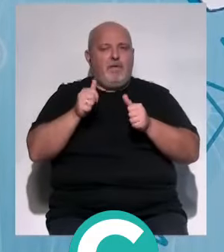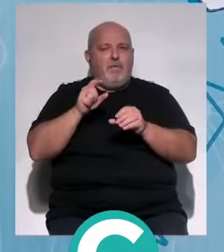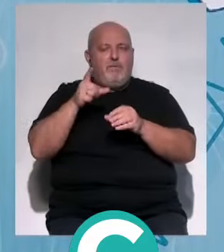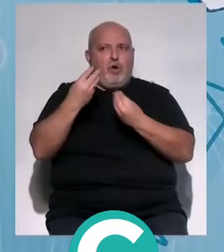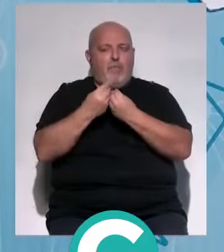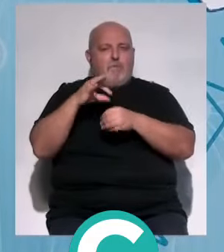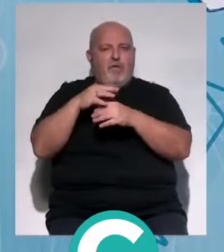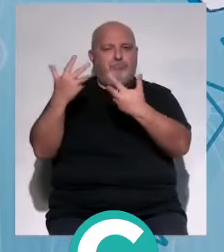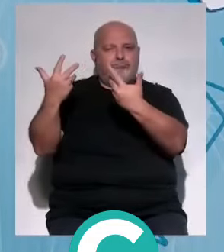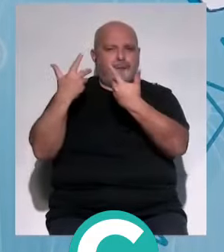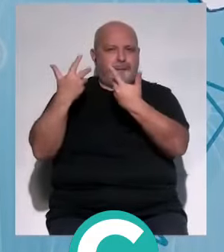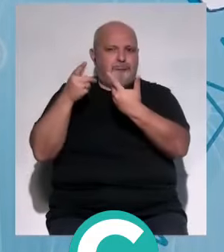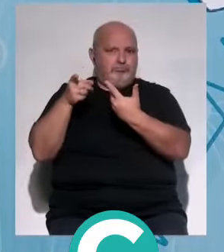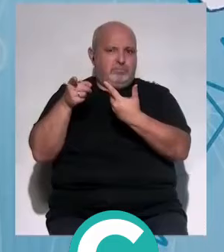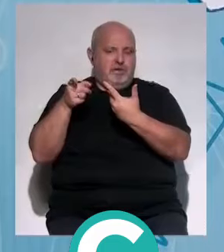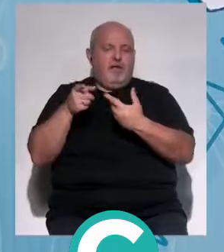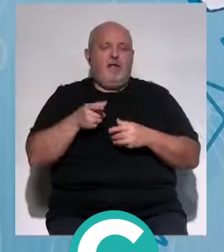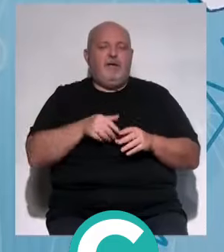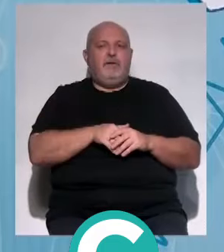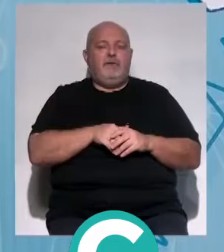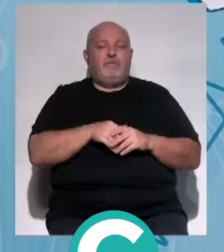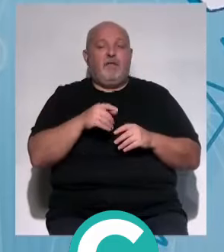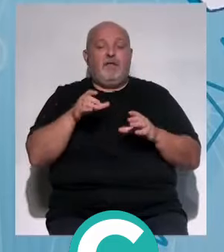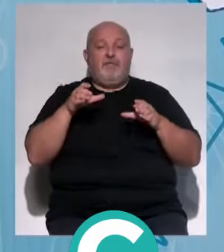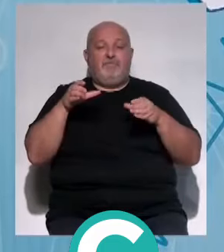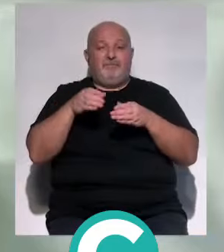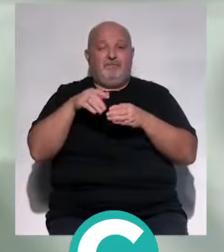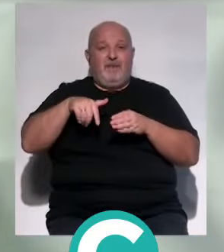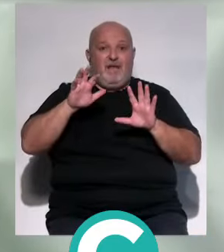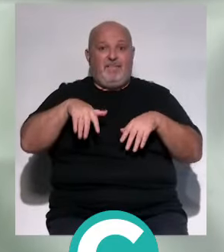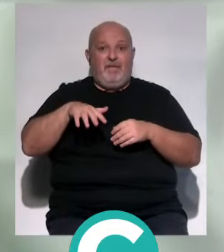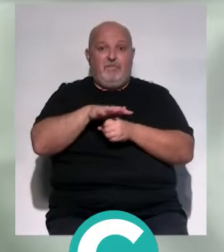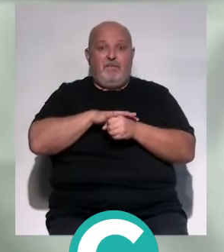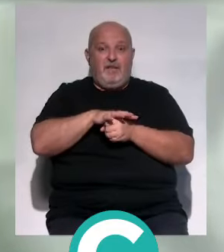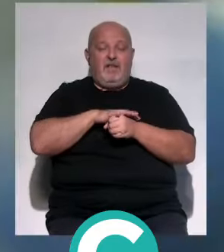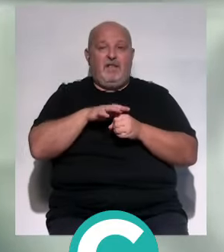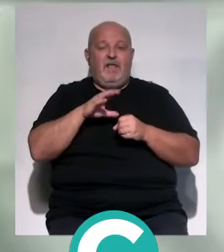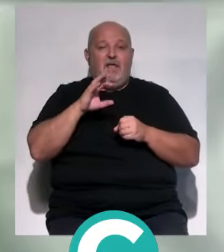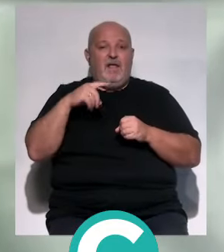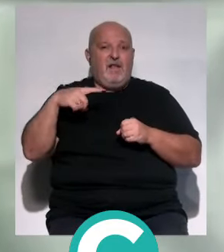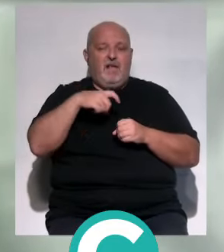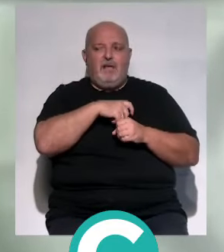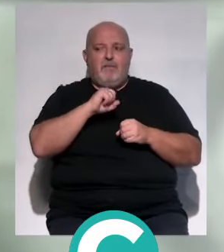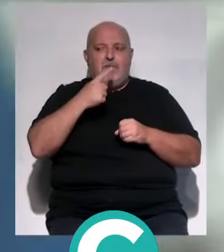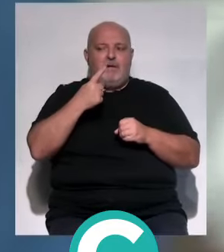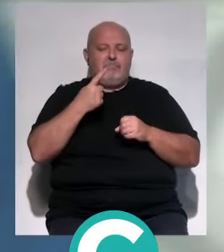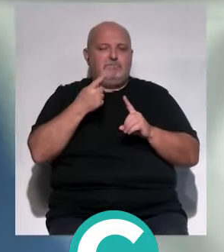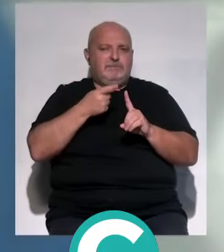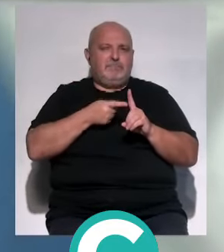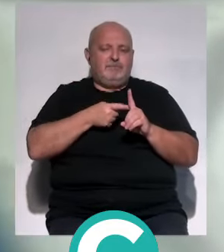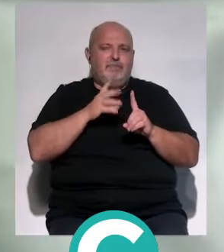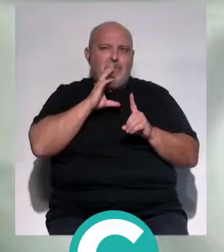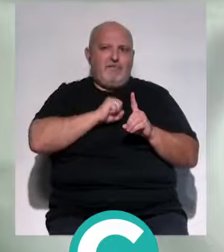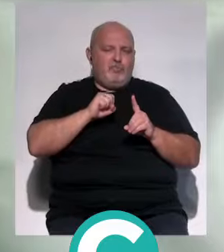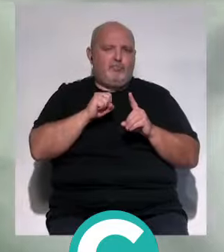médicos. Además, me consta que las unidades de aquí de la provincia, las unidades oncológicas, son maravillosas. Yo creo que